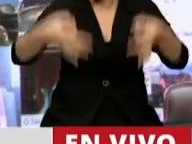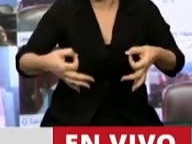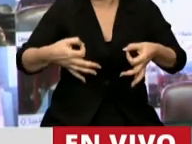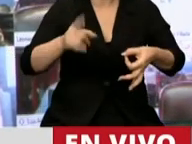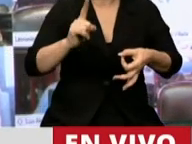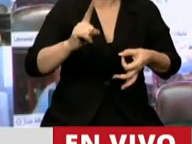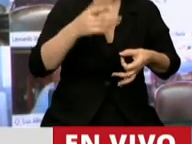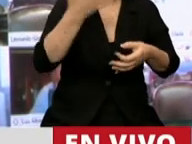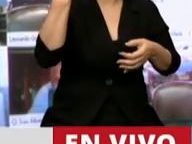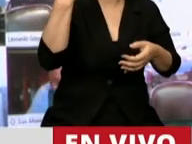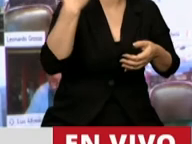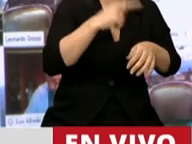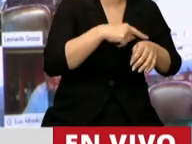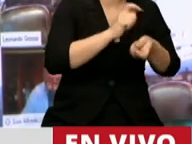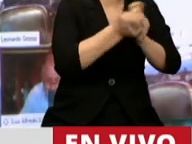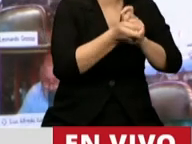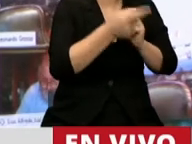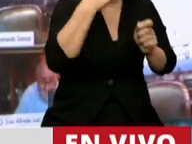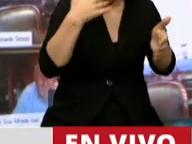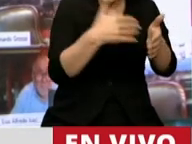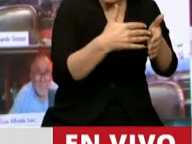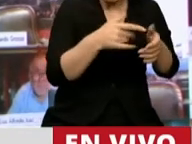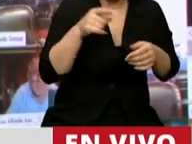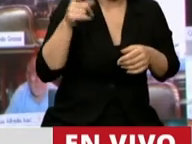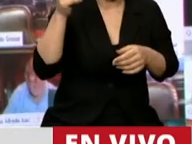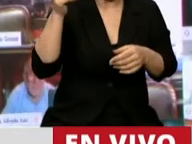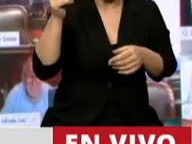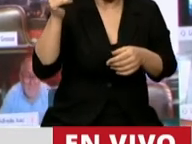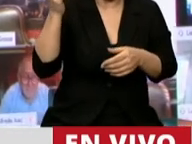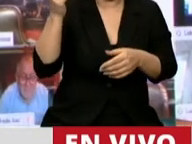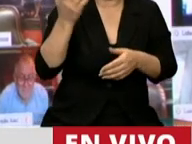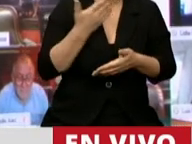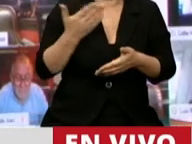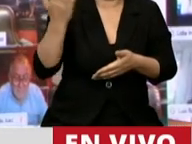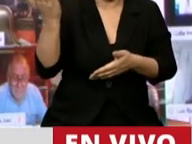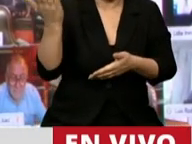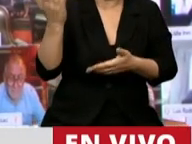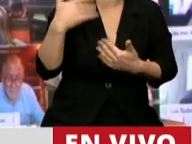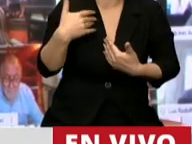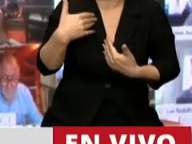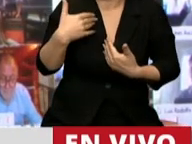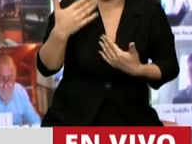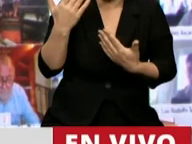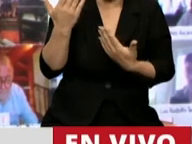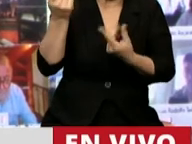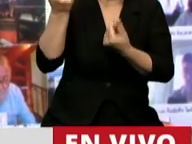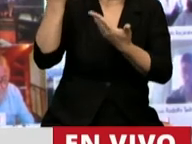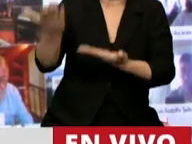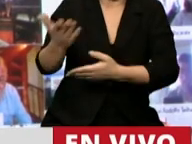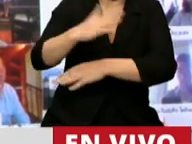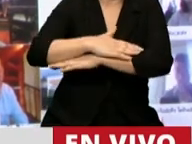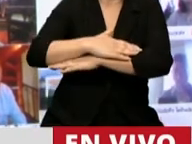una reforma que se había incluido sobre el final, usted tuvo esa actitud que valoro y mucho valoro